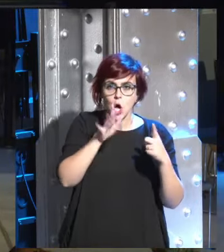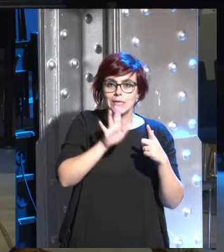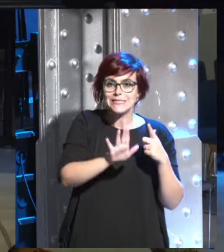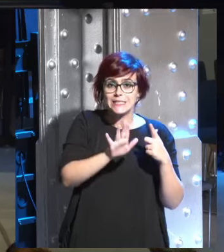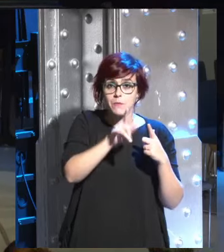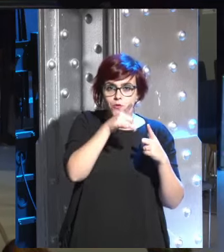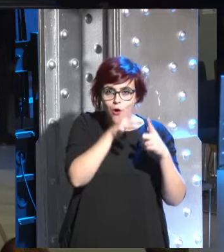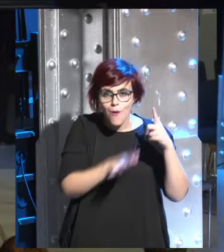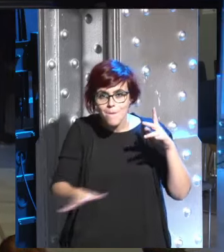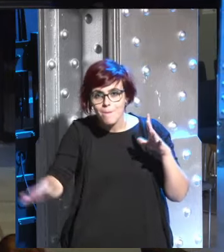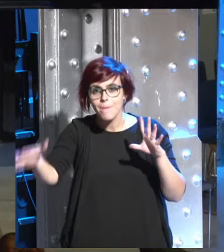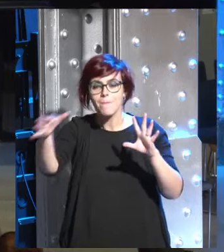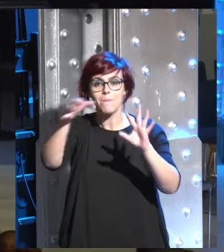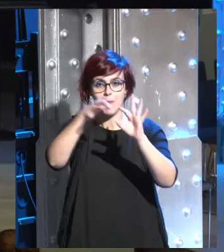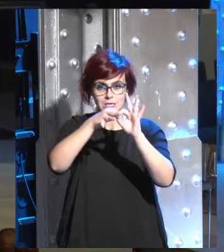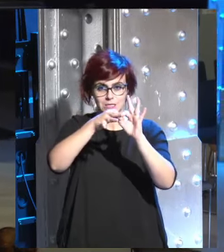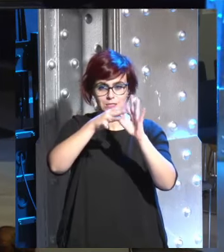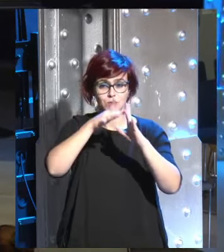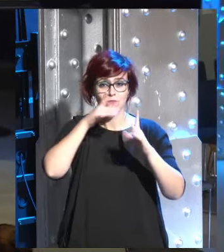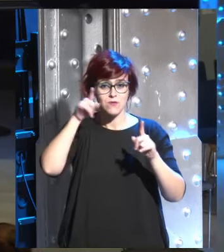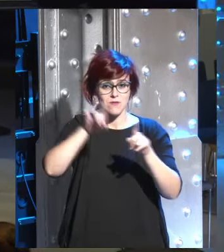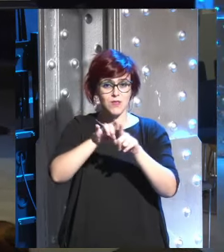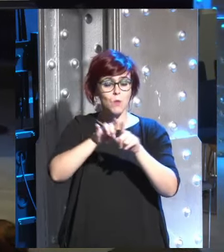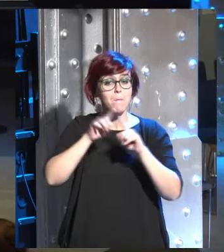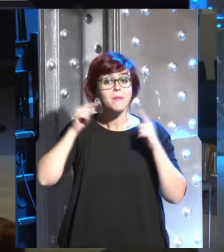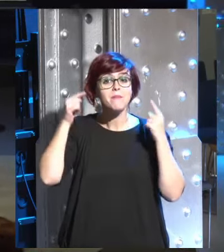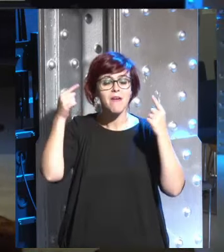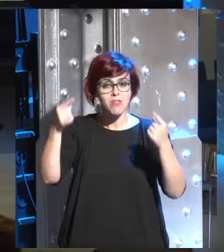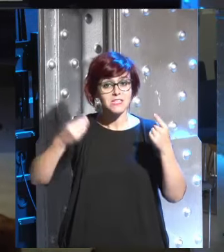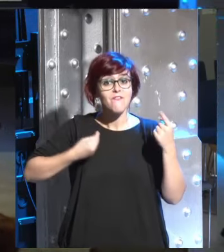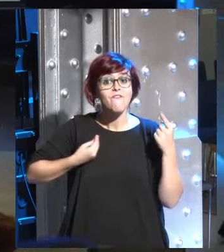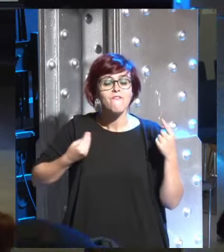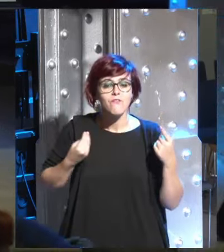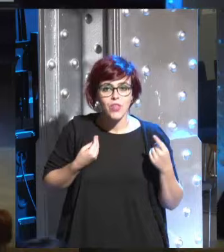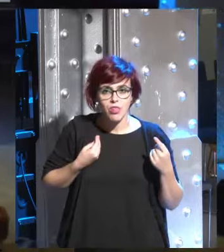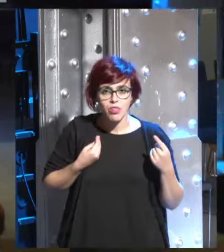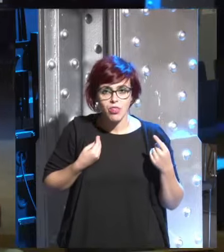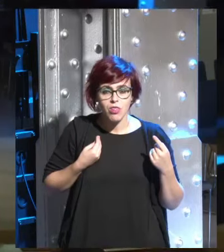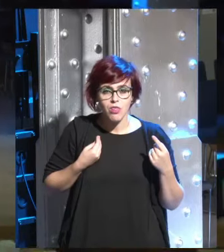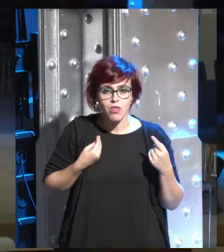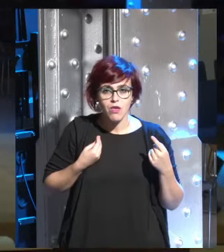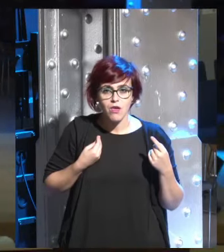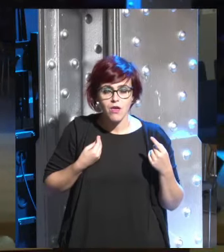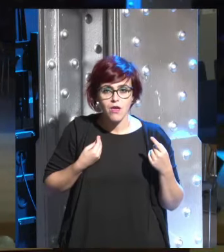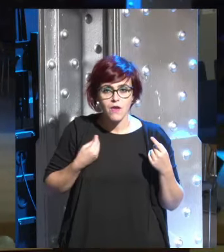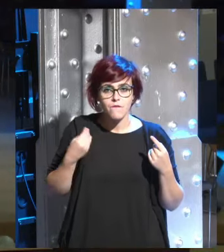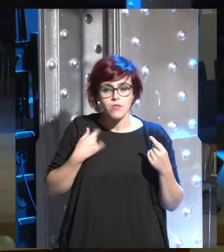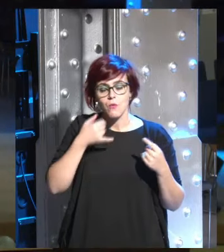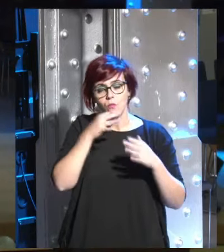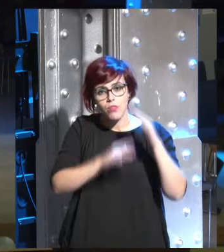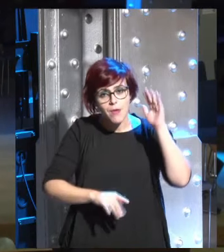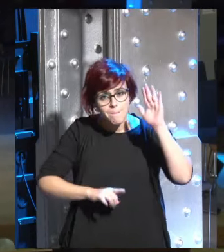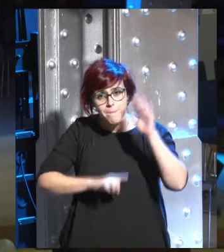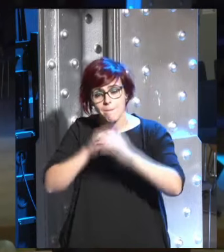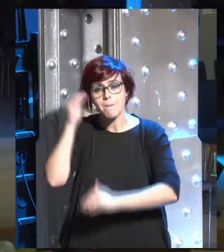otra implicación de estas cuestiones es que por primera vez la vida podrá ir más allá